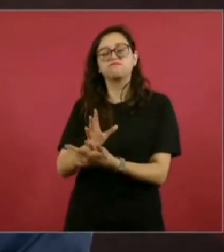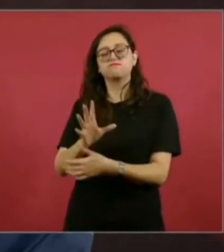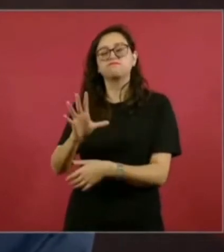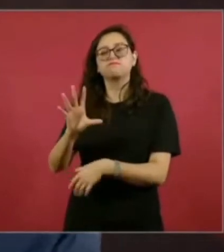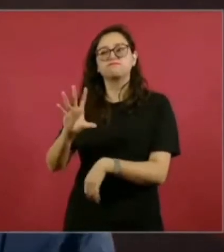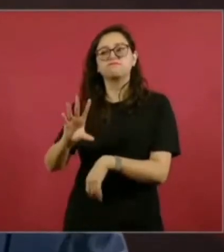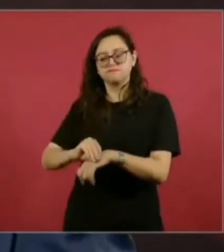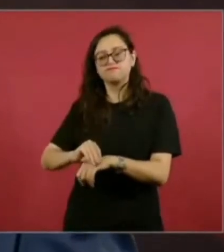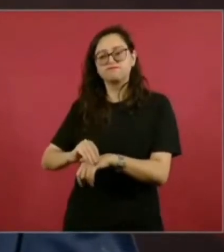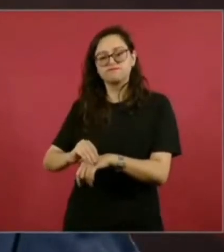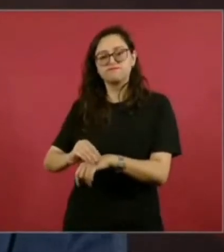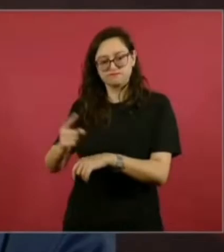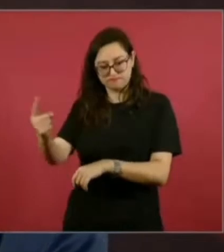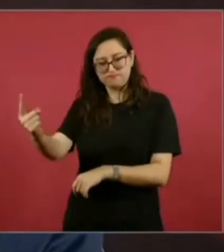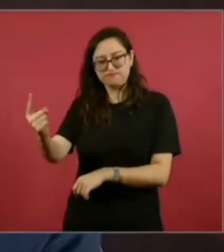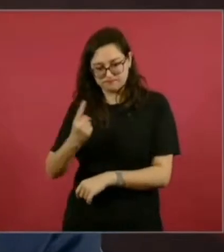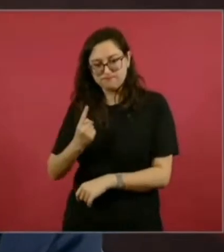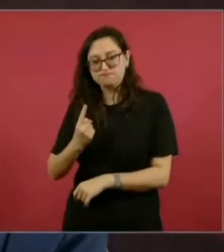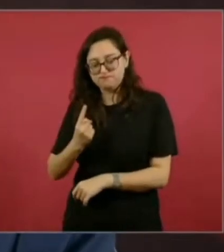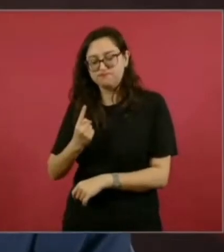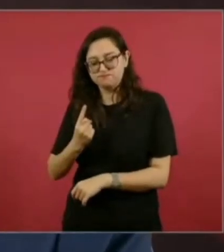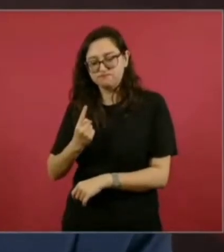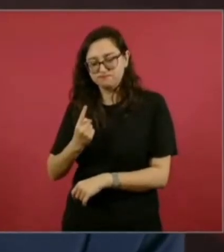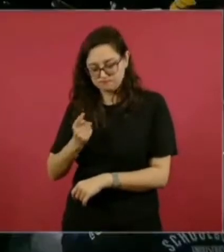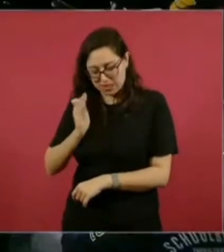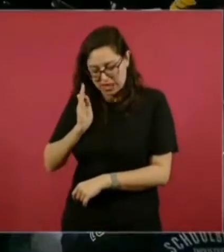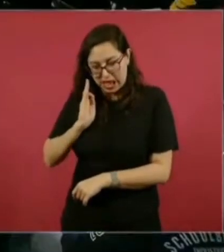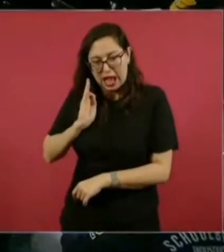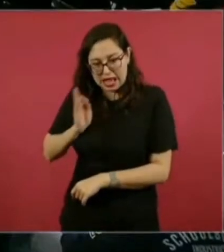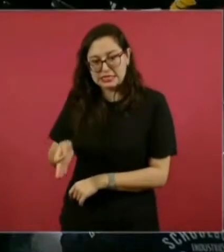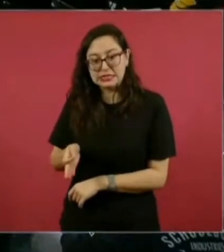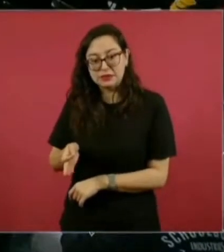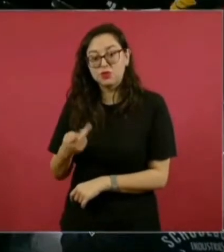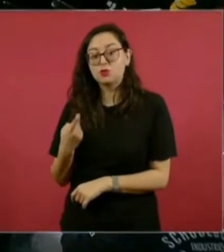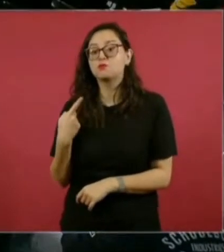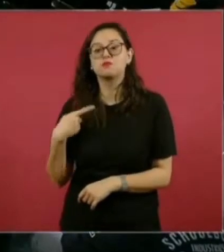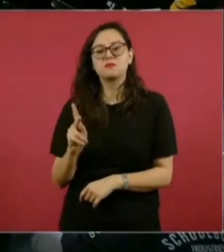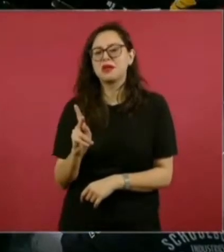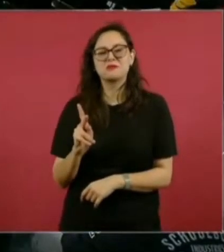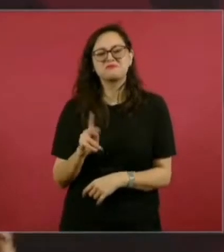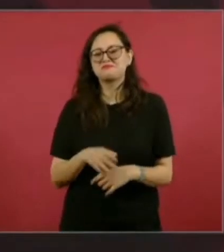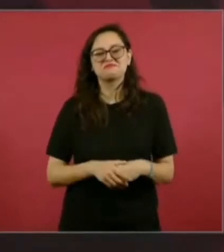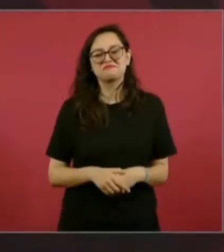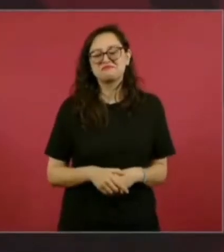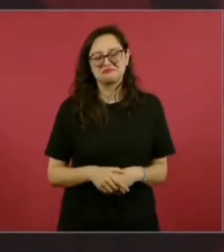Pero no me va a ir a ver porque ella es muy capaz,